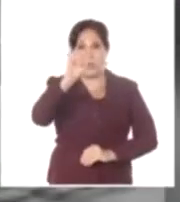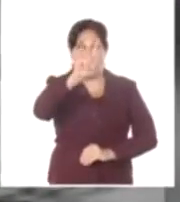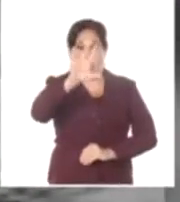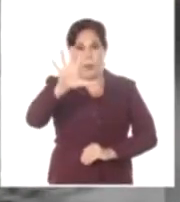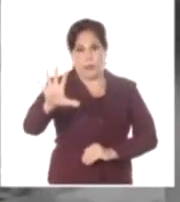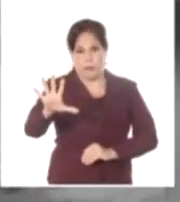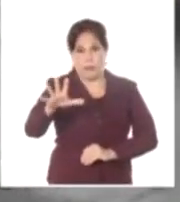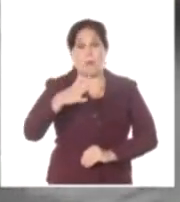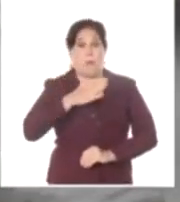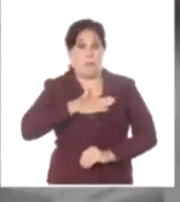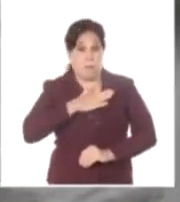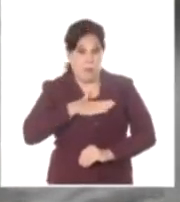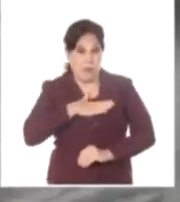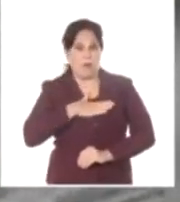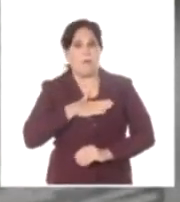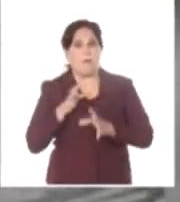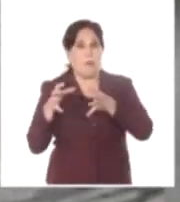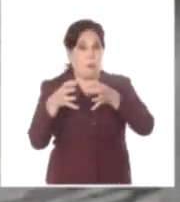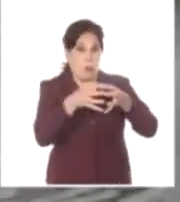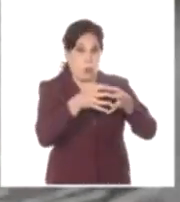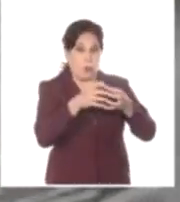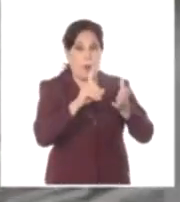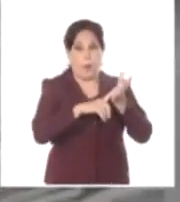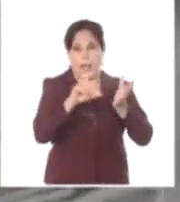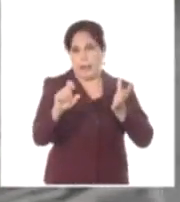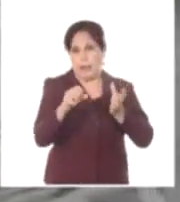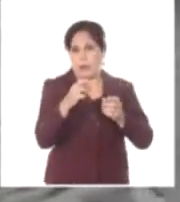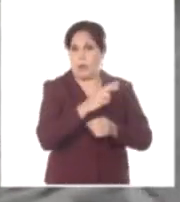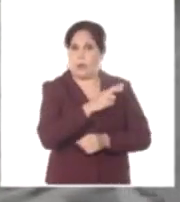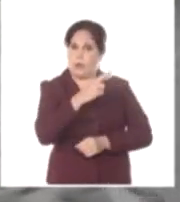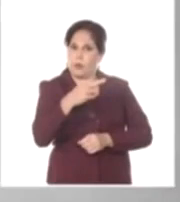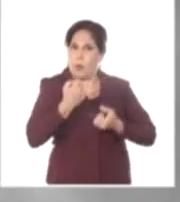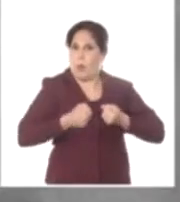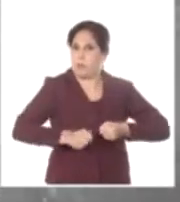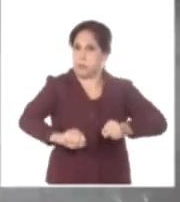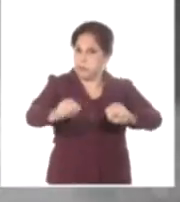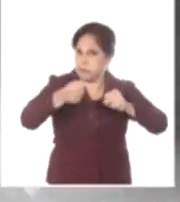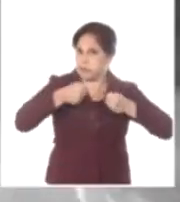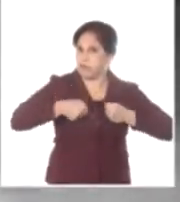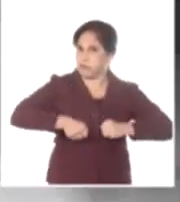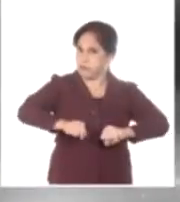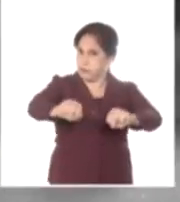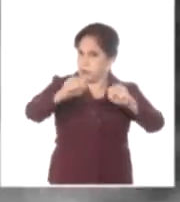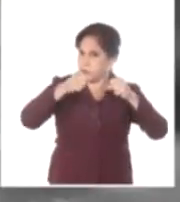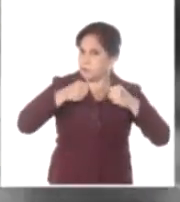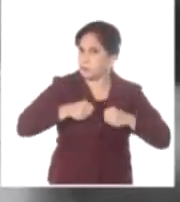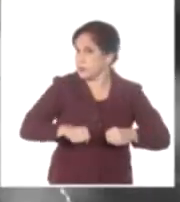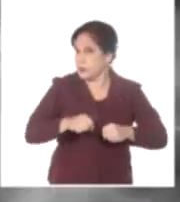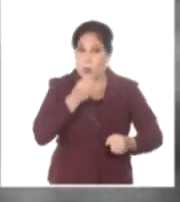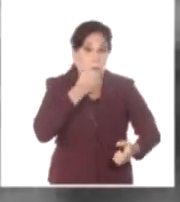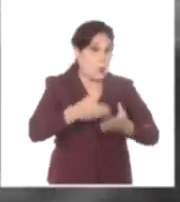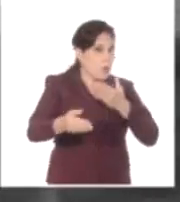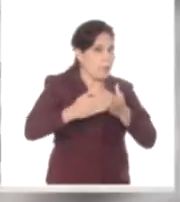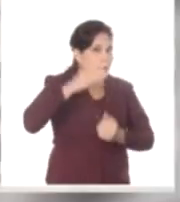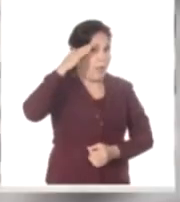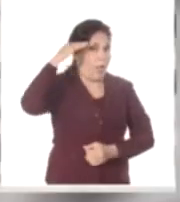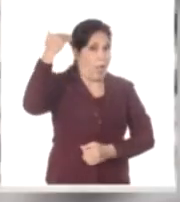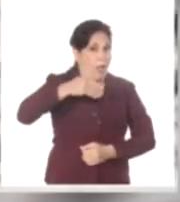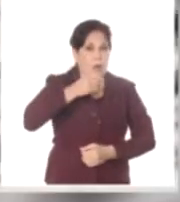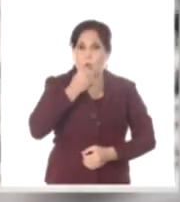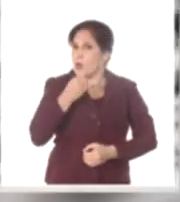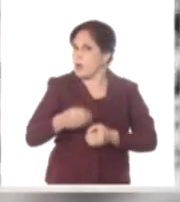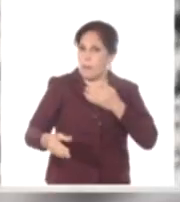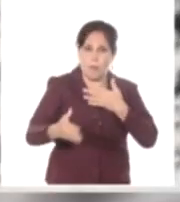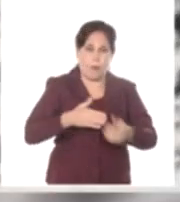Llevaba el delegado del partido revolucionario cubano el remo de Proa. Se atrevió, aún sin conocer las